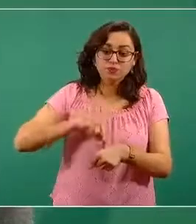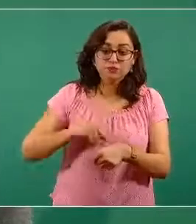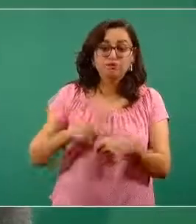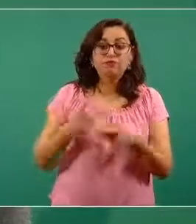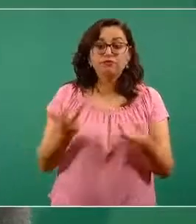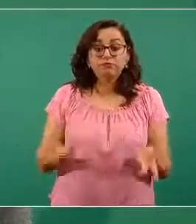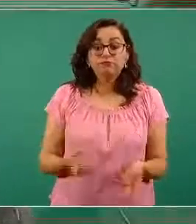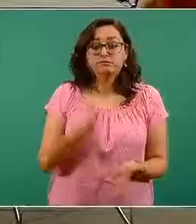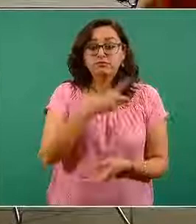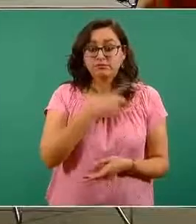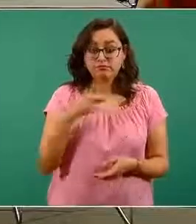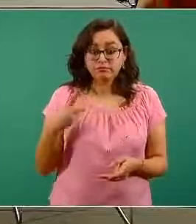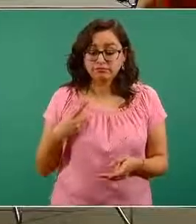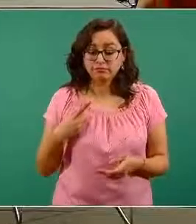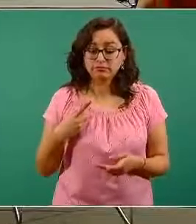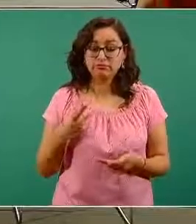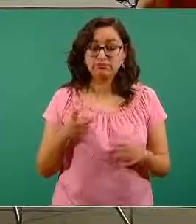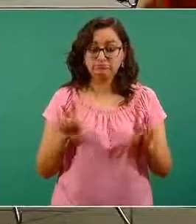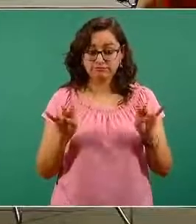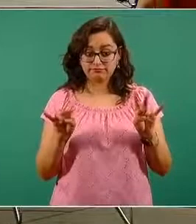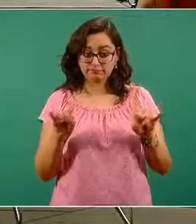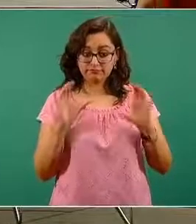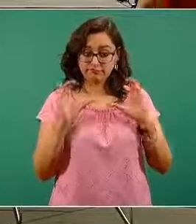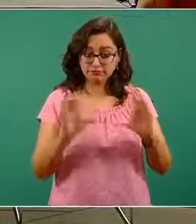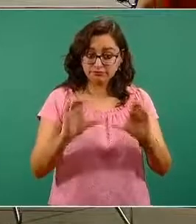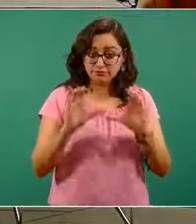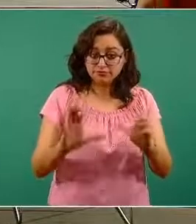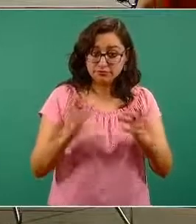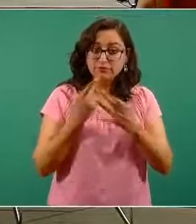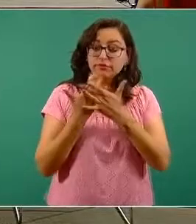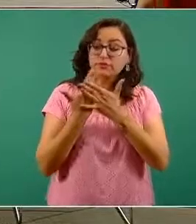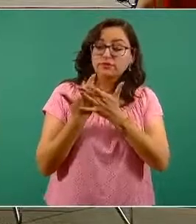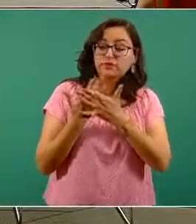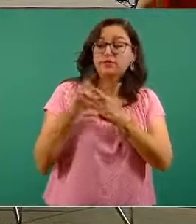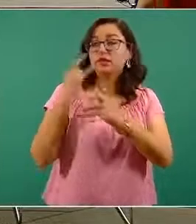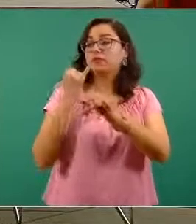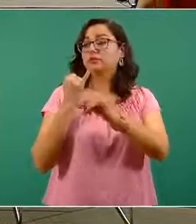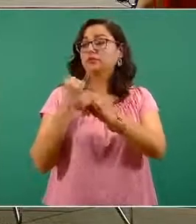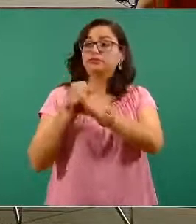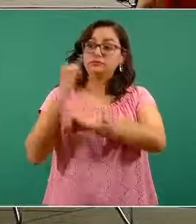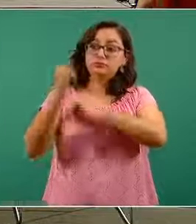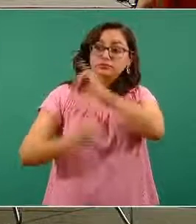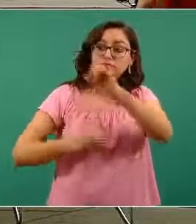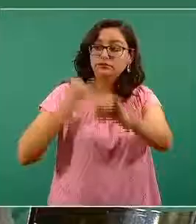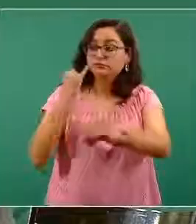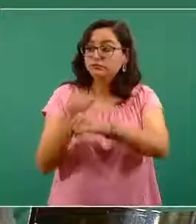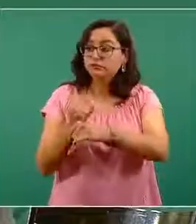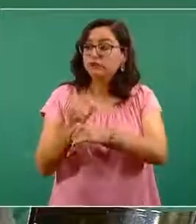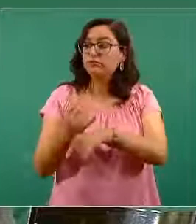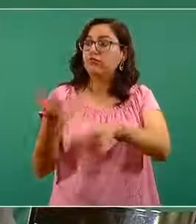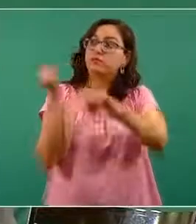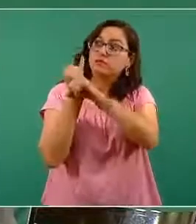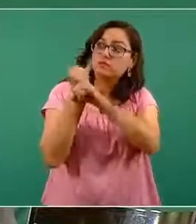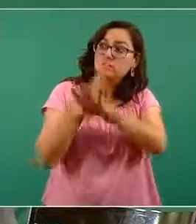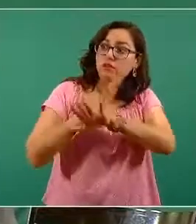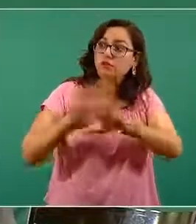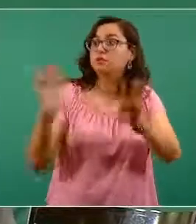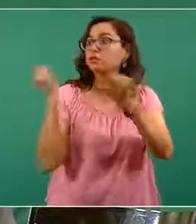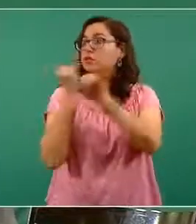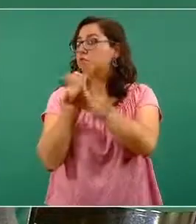pendientes de la evidencia científica, mejor evidencia científica